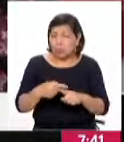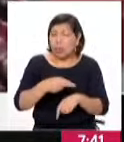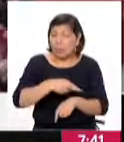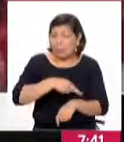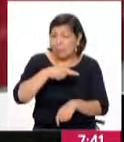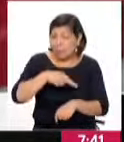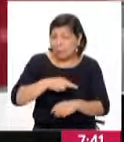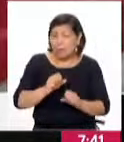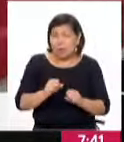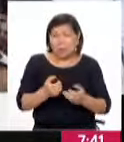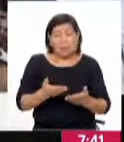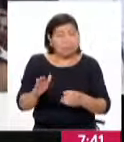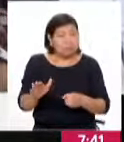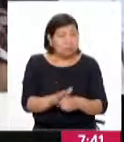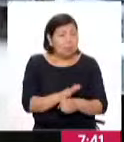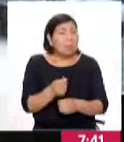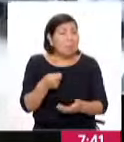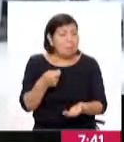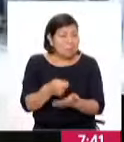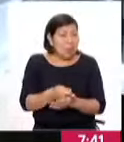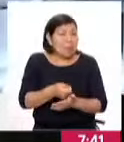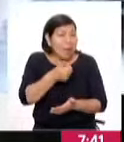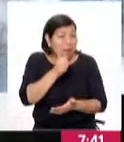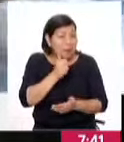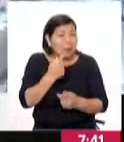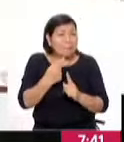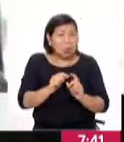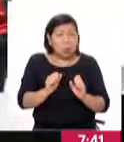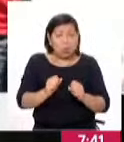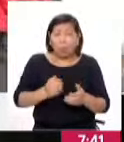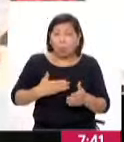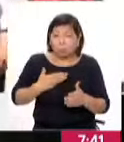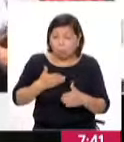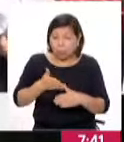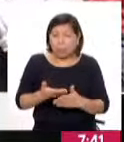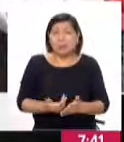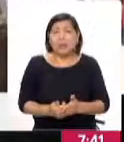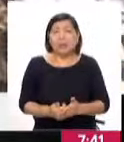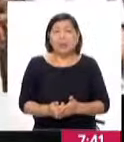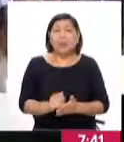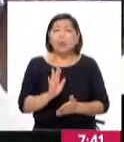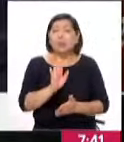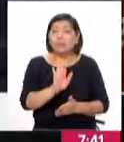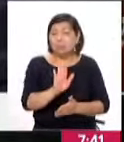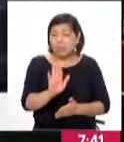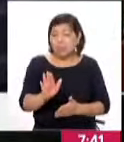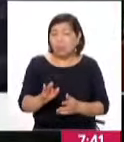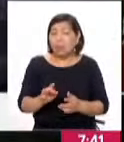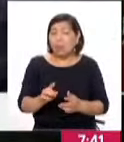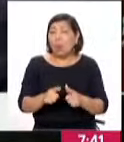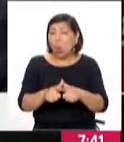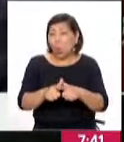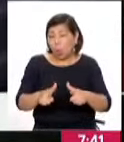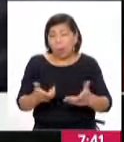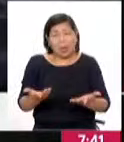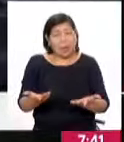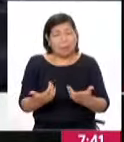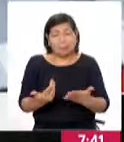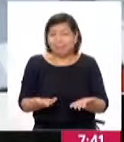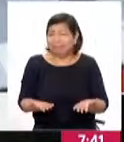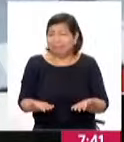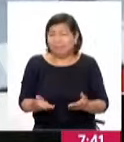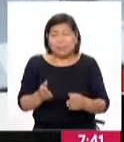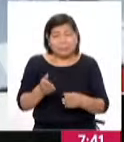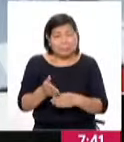ha sido abastecida de dinero el día de ayer para que puedan ser atendidos en sus mismos lugares de origen, para no puedan